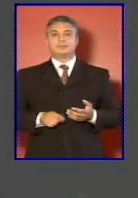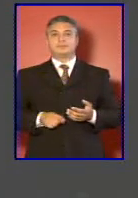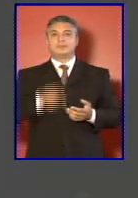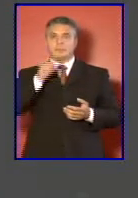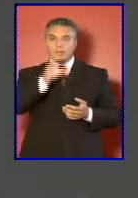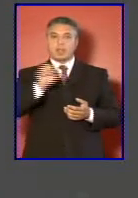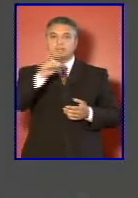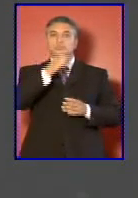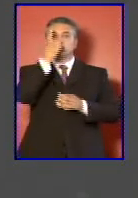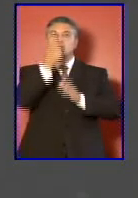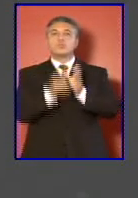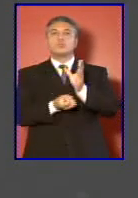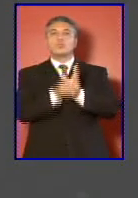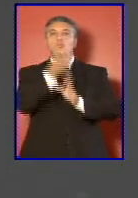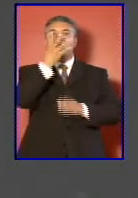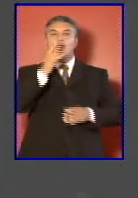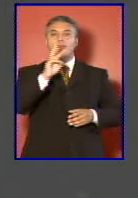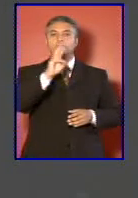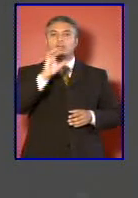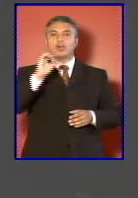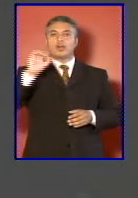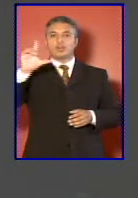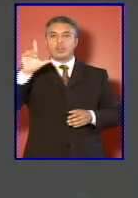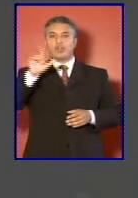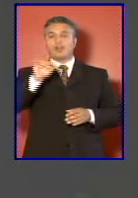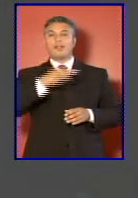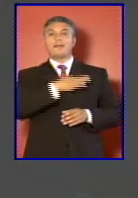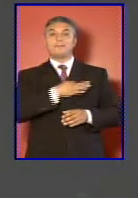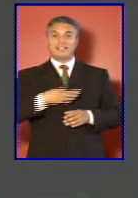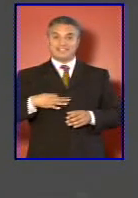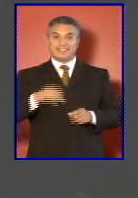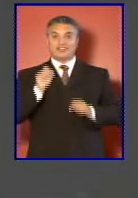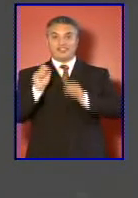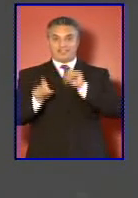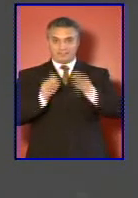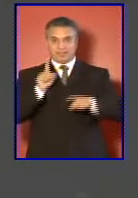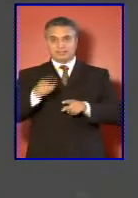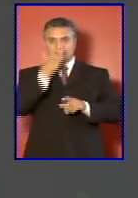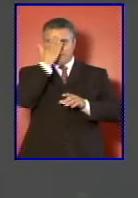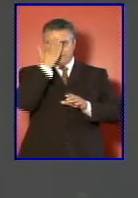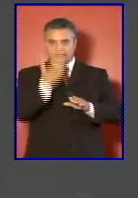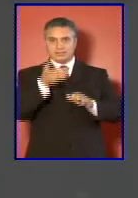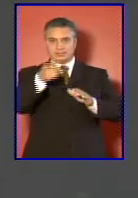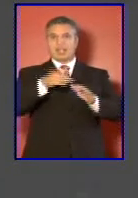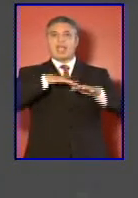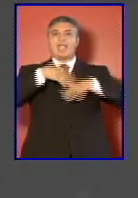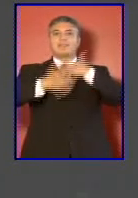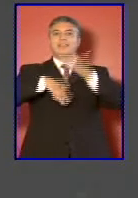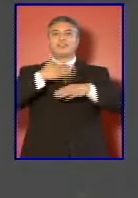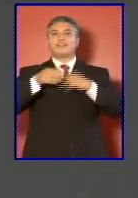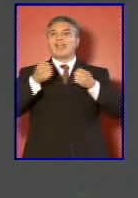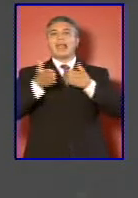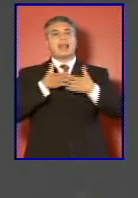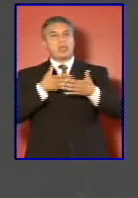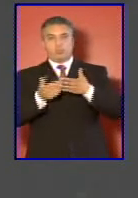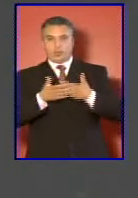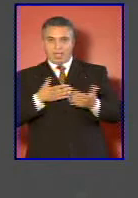es un nuevo rol o el rol del Ministerio de Defensa y las Fuerzas Armadas frente a estas catástrofes naturales